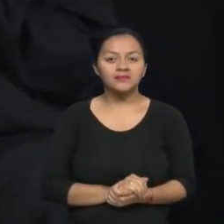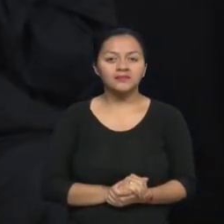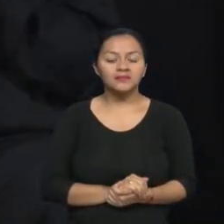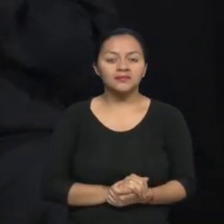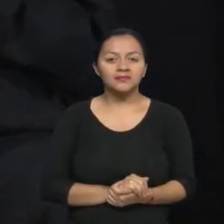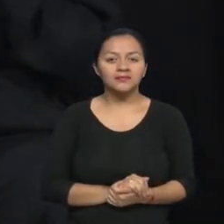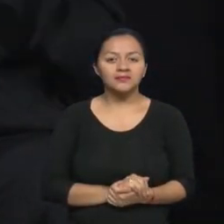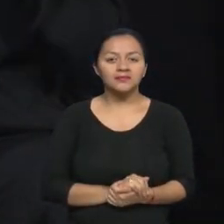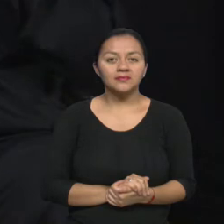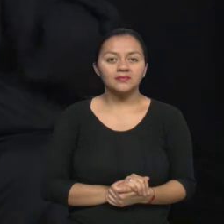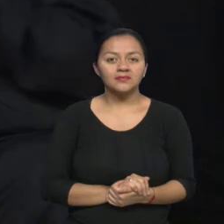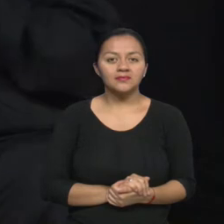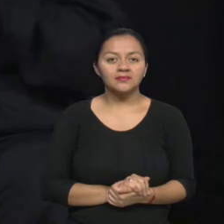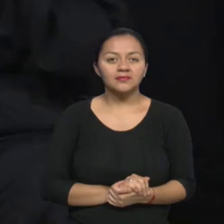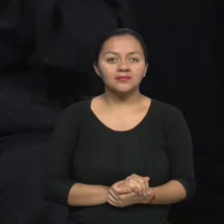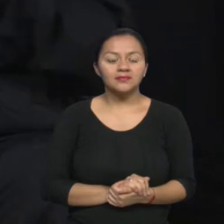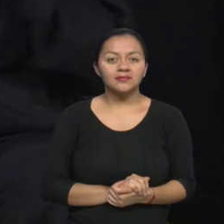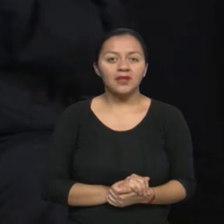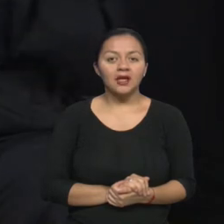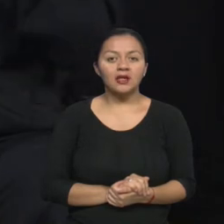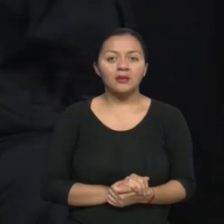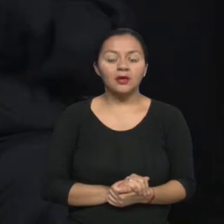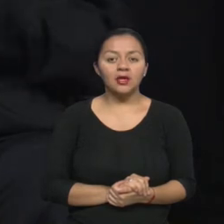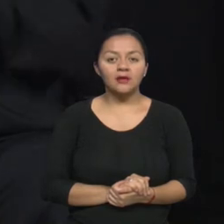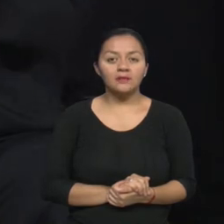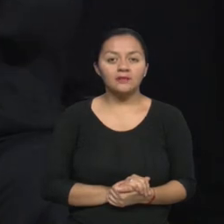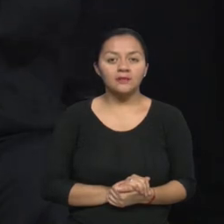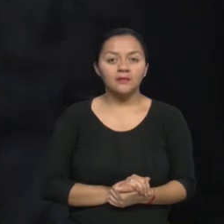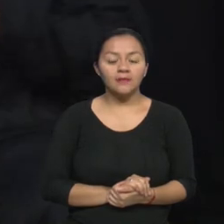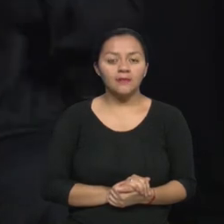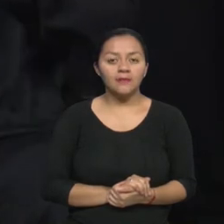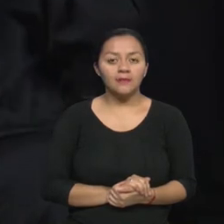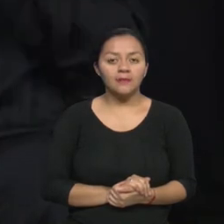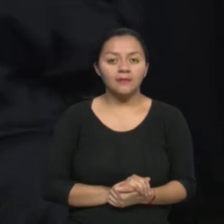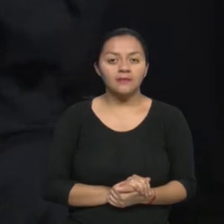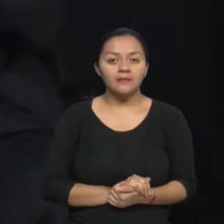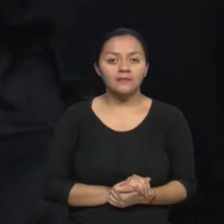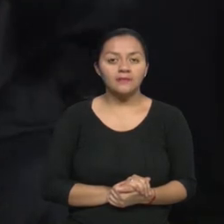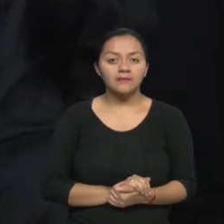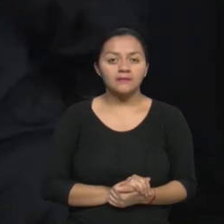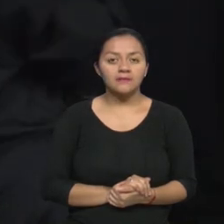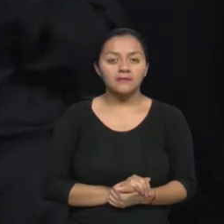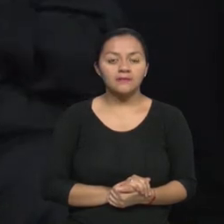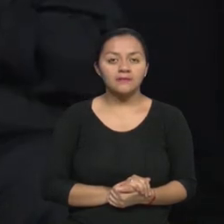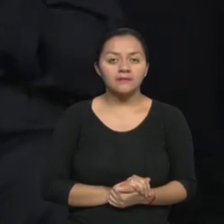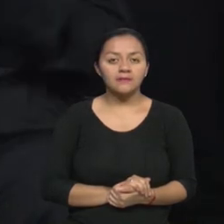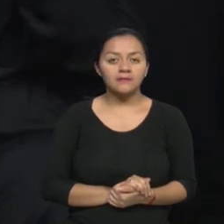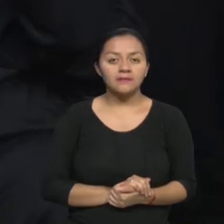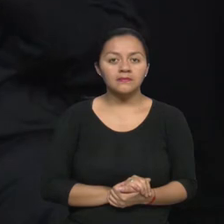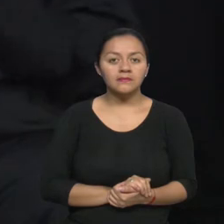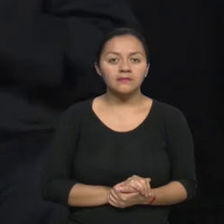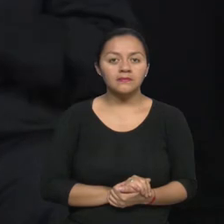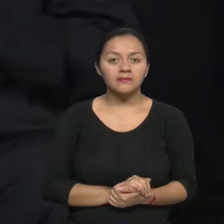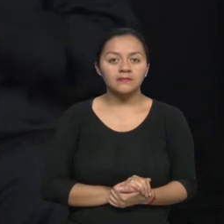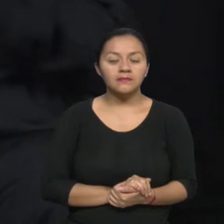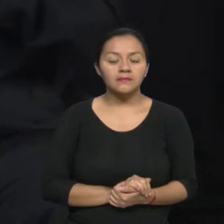muchas gracias por esta invitación aquí a Tele Ciudadana, también al CONADIS, en este programa Construyendo Igualdad.